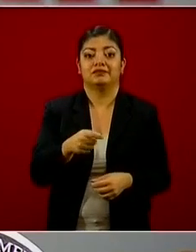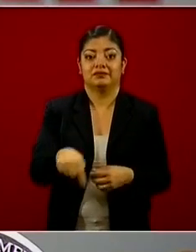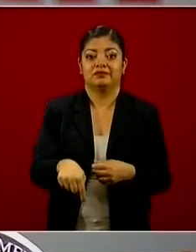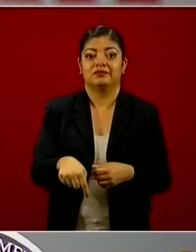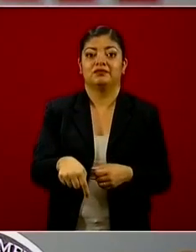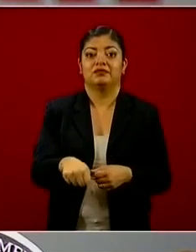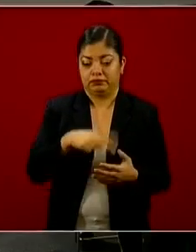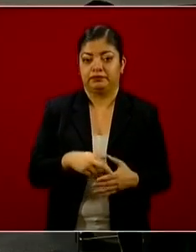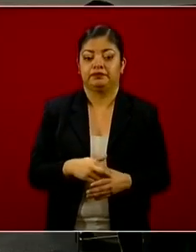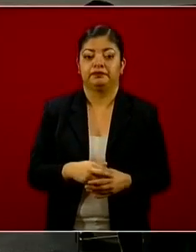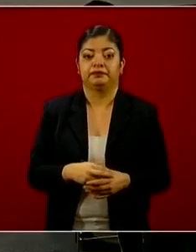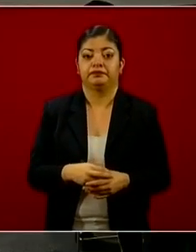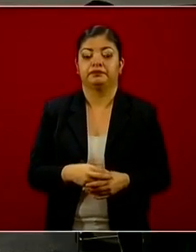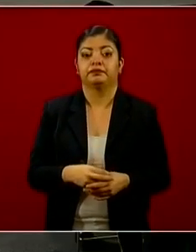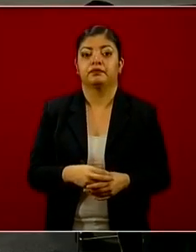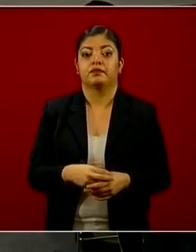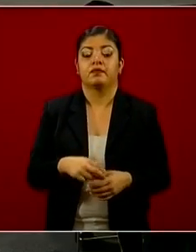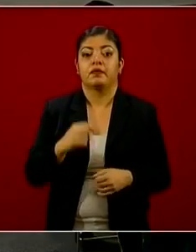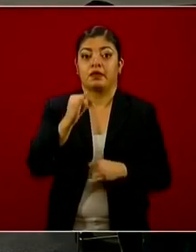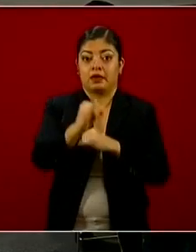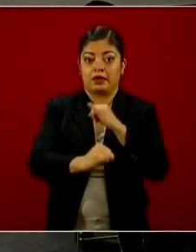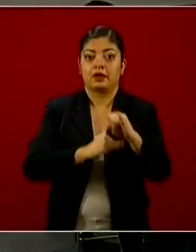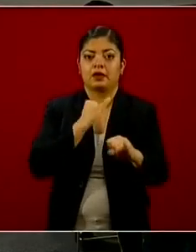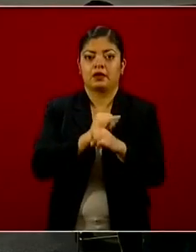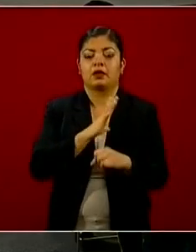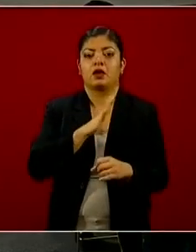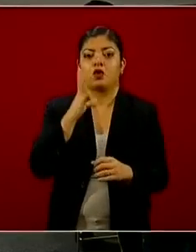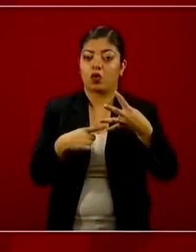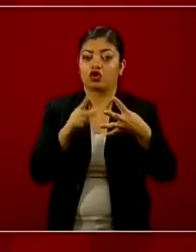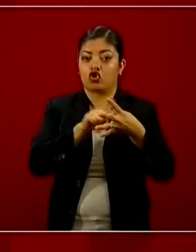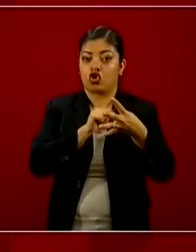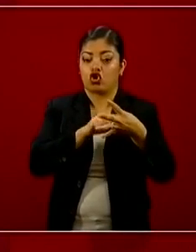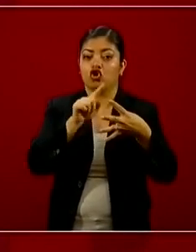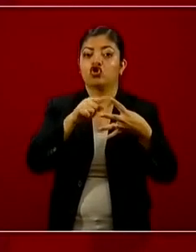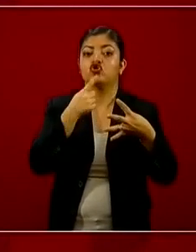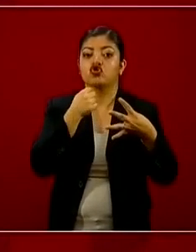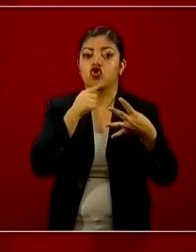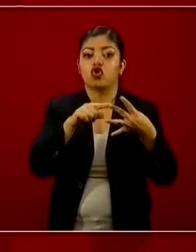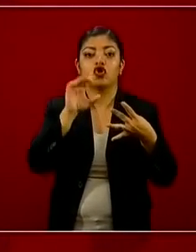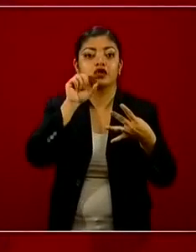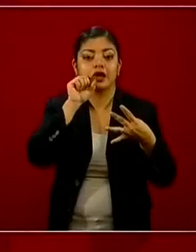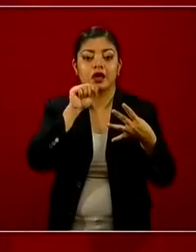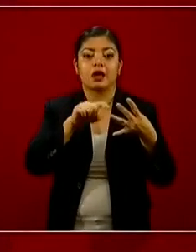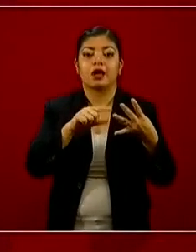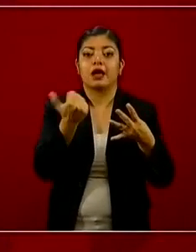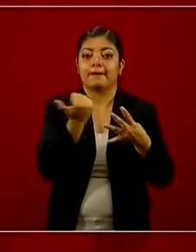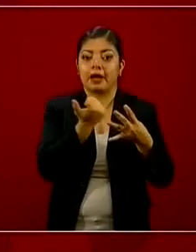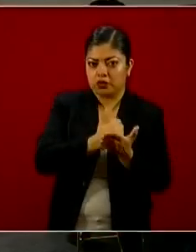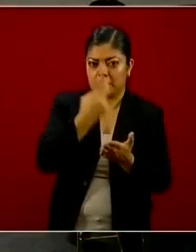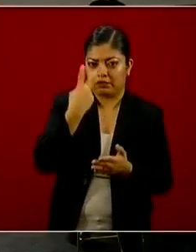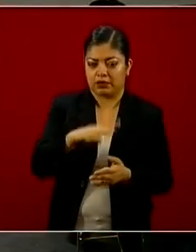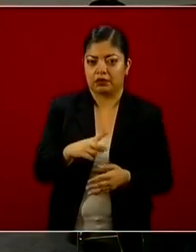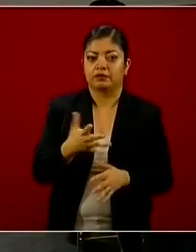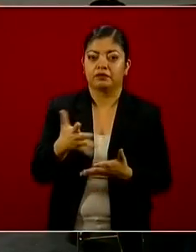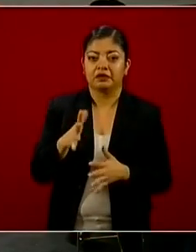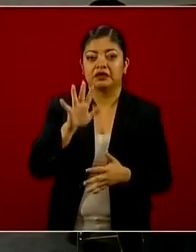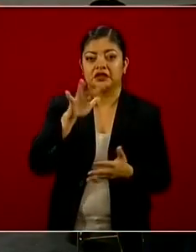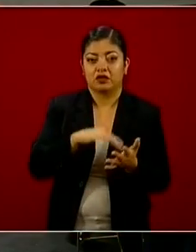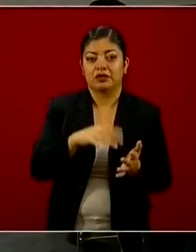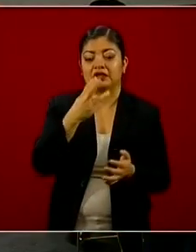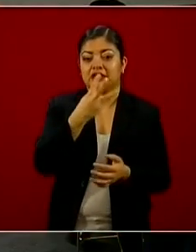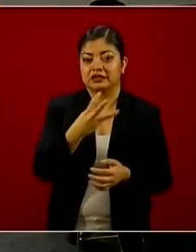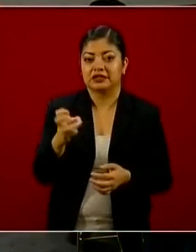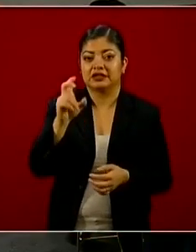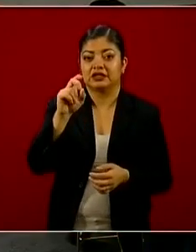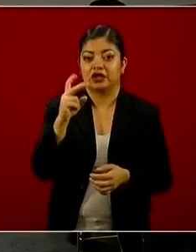Salud reiteró que el regreso a las actividades será paulatino y con medidas sanitarias para evitar contagios. Precisó que el éxito de la reapertura